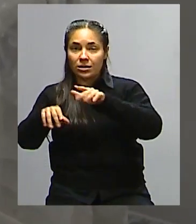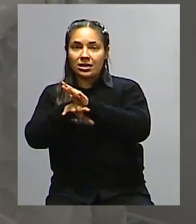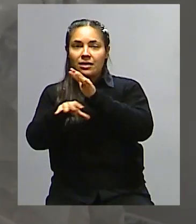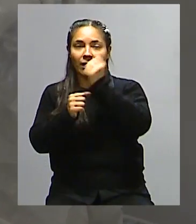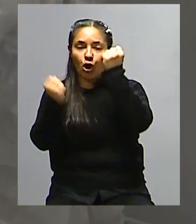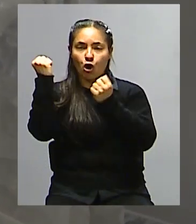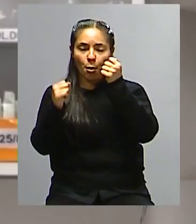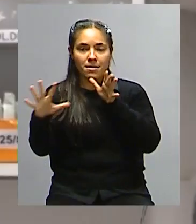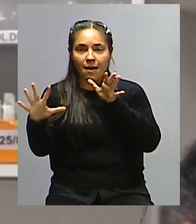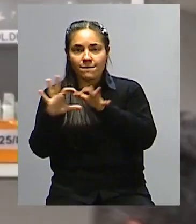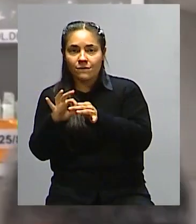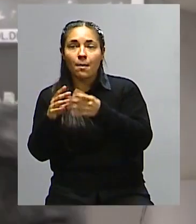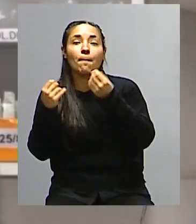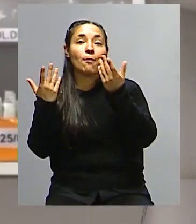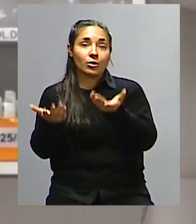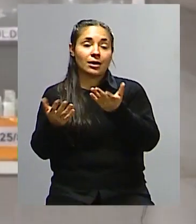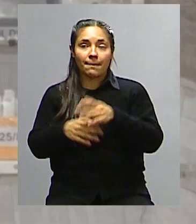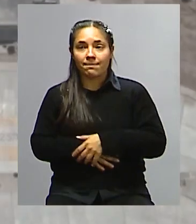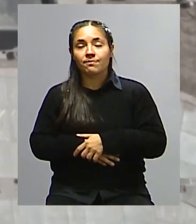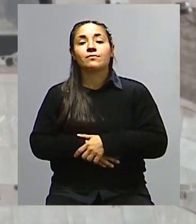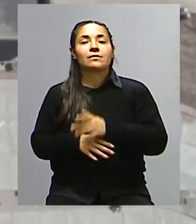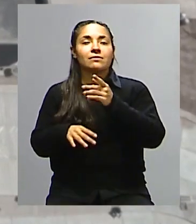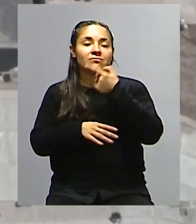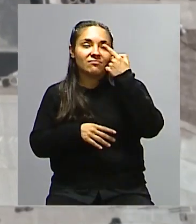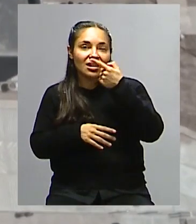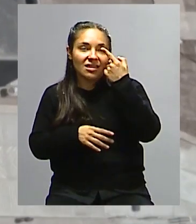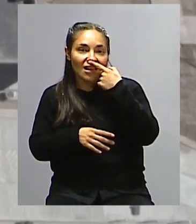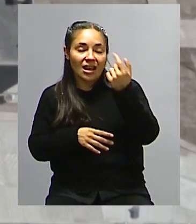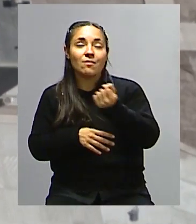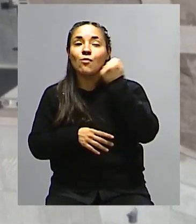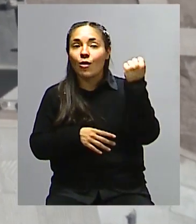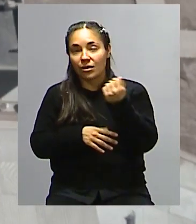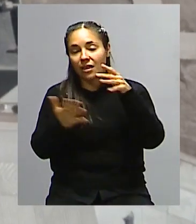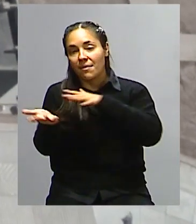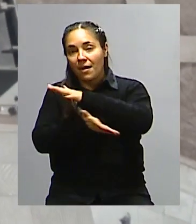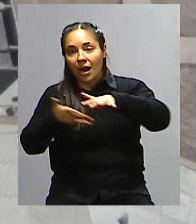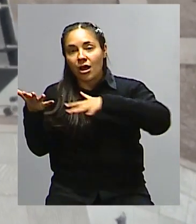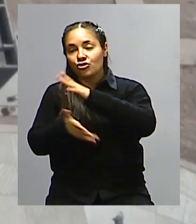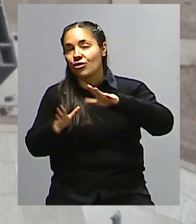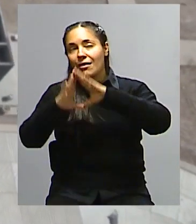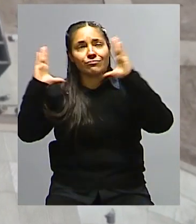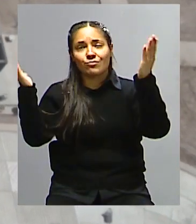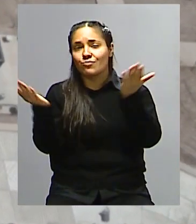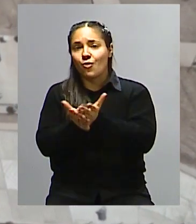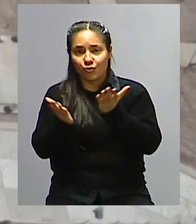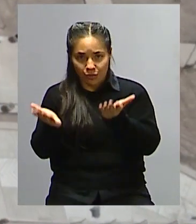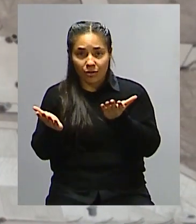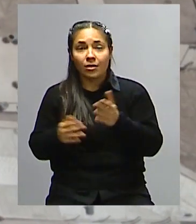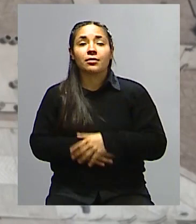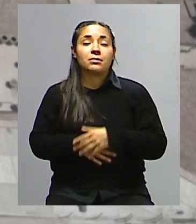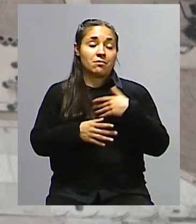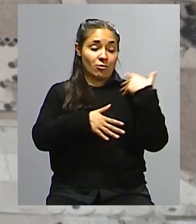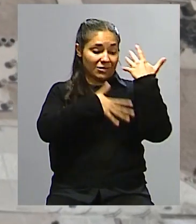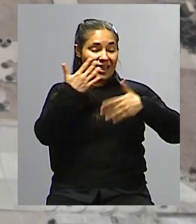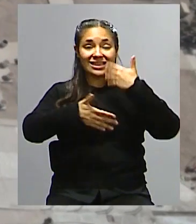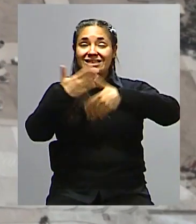economía porque se supone que, digamos, empieza a ser un interés muy importante para las sociedades en el mundo, desde el advenimiento y el desarrollo